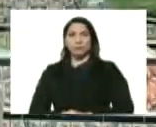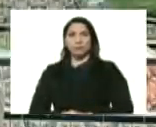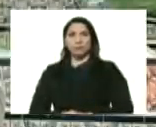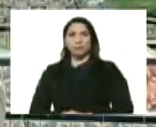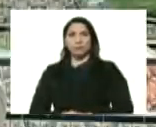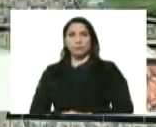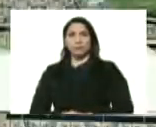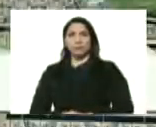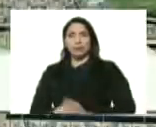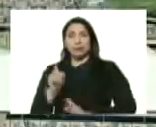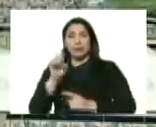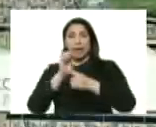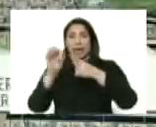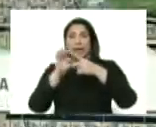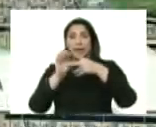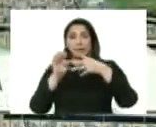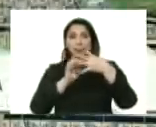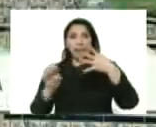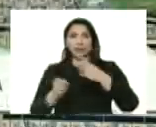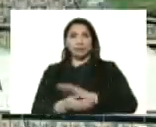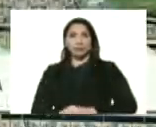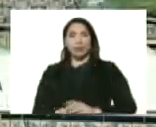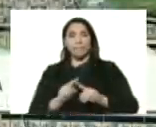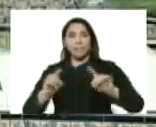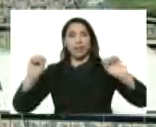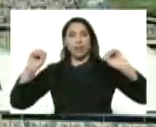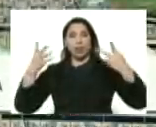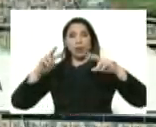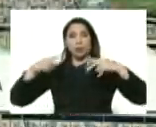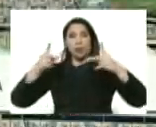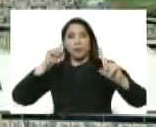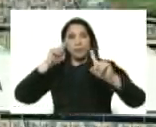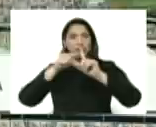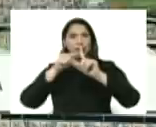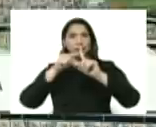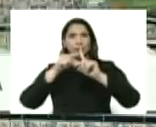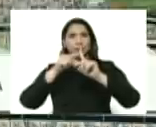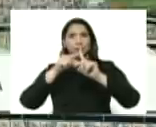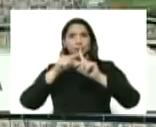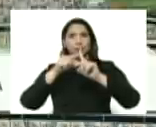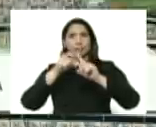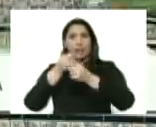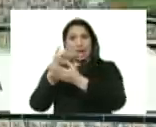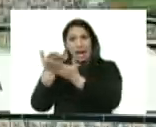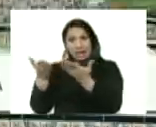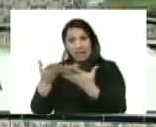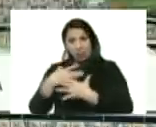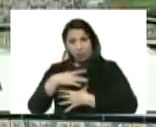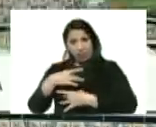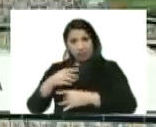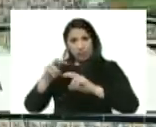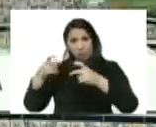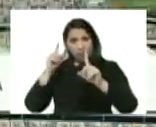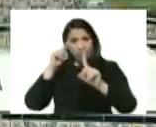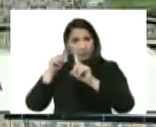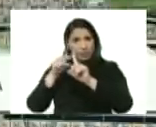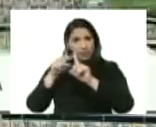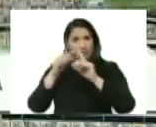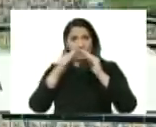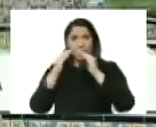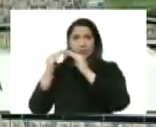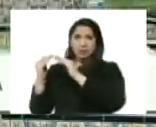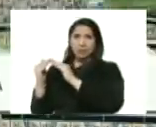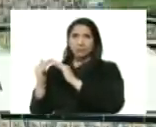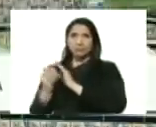y las estrategias para lograr la nueva meta aquellos que estén interesados en las nuevas metas de vivienda